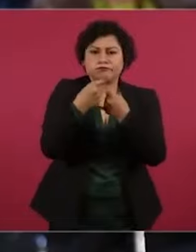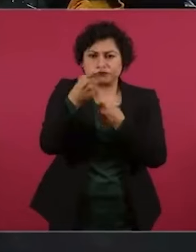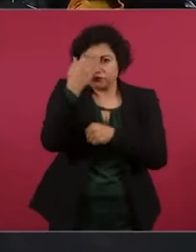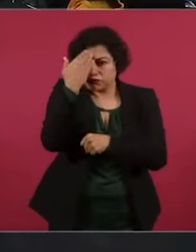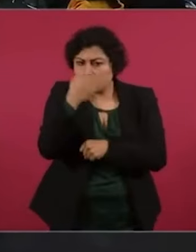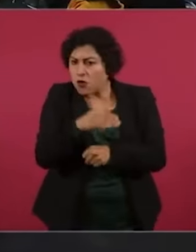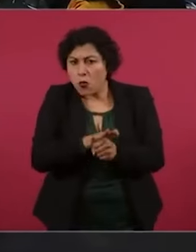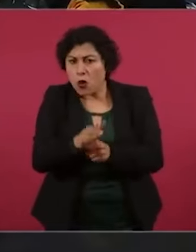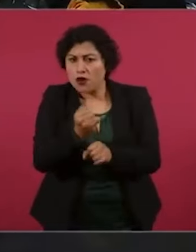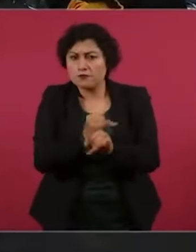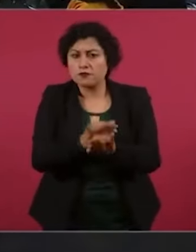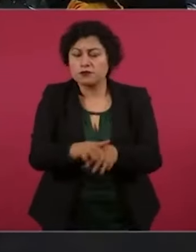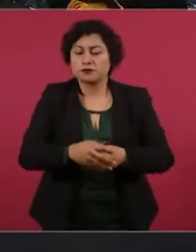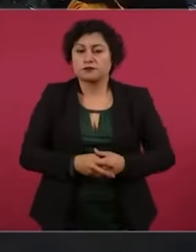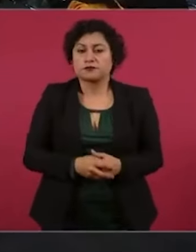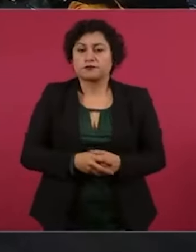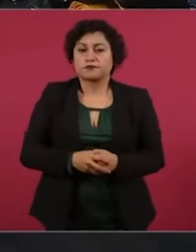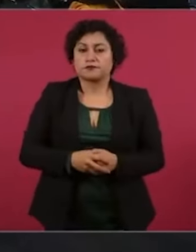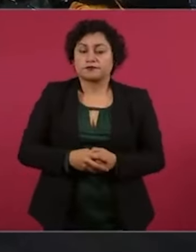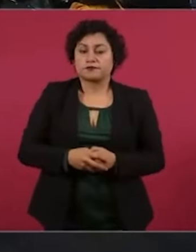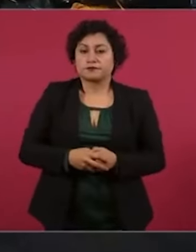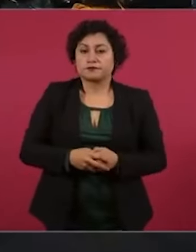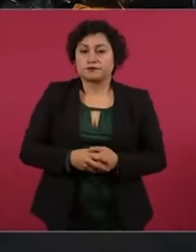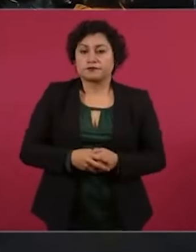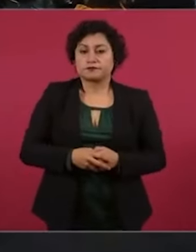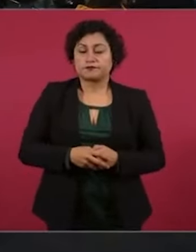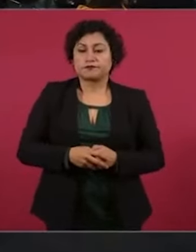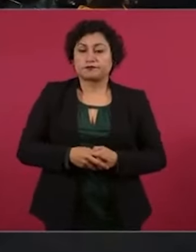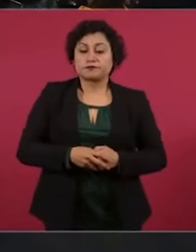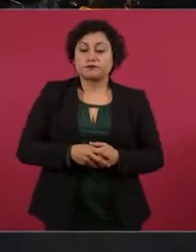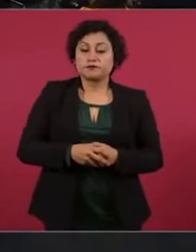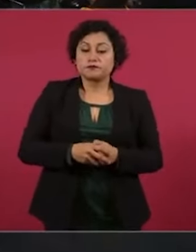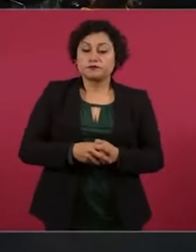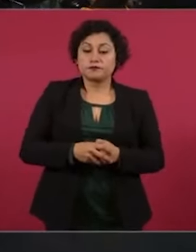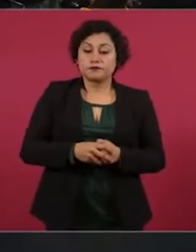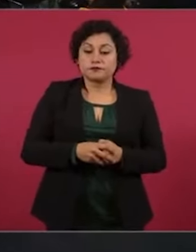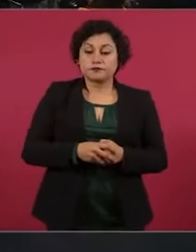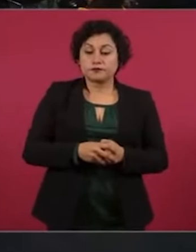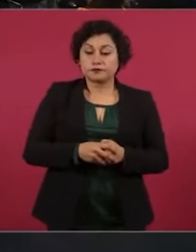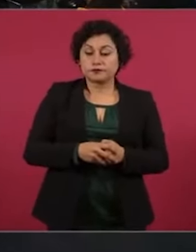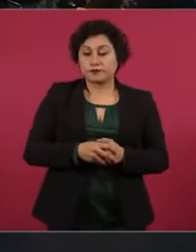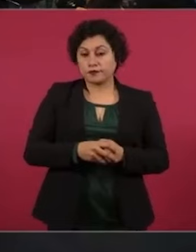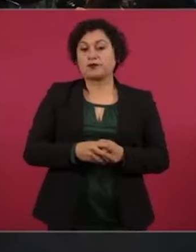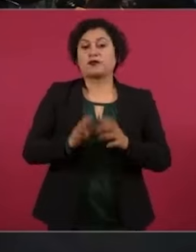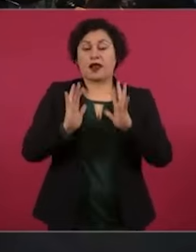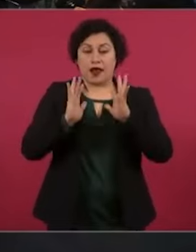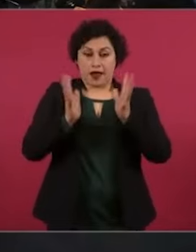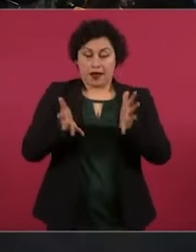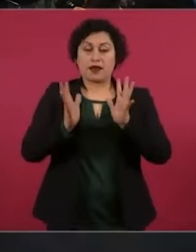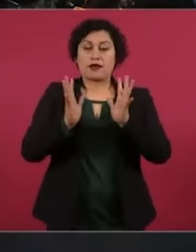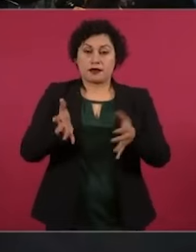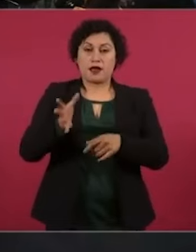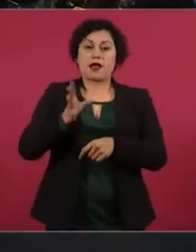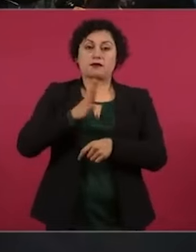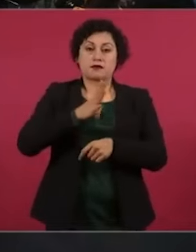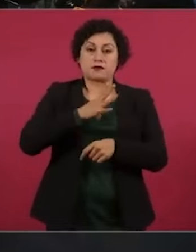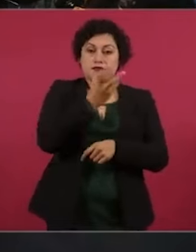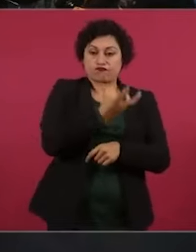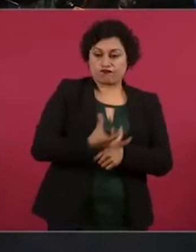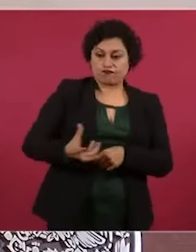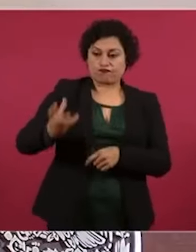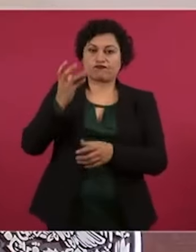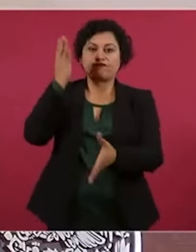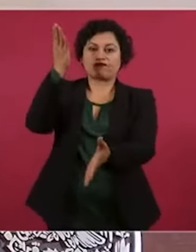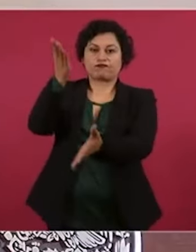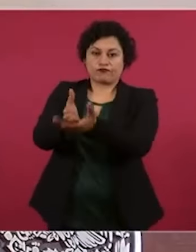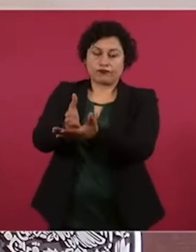El presidente, Andrés Manuel López Obrador, aclaró que las personas fallecidas por enfrentamientos entre los ardillos y la familia michoacana es de un total de